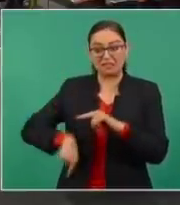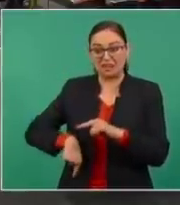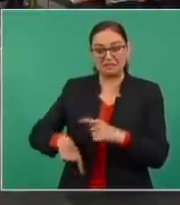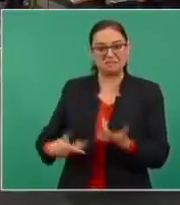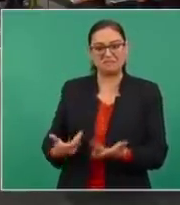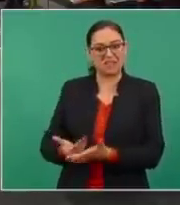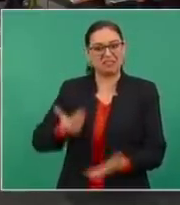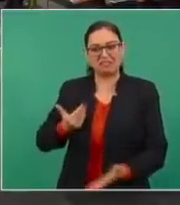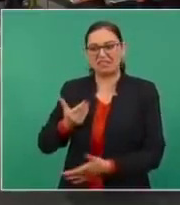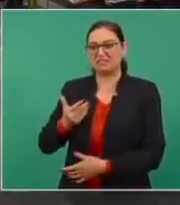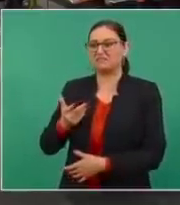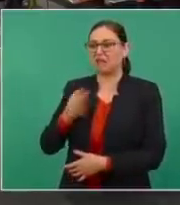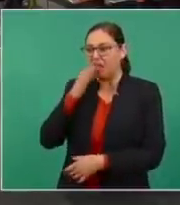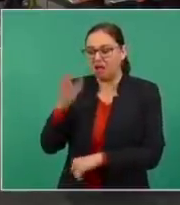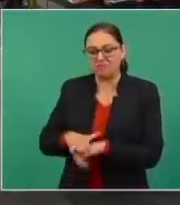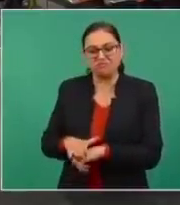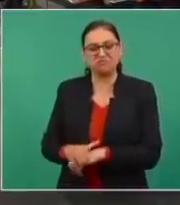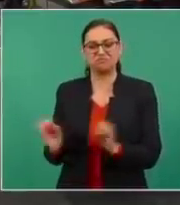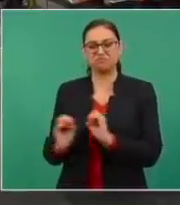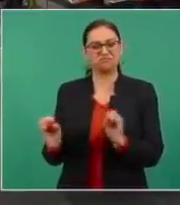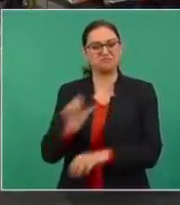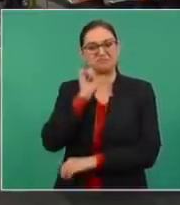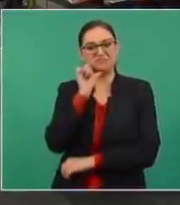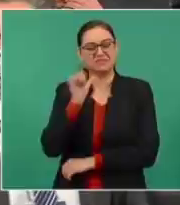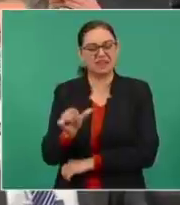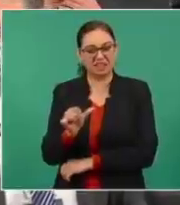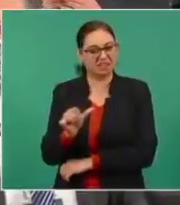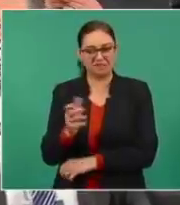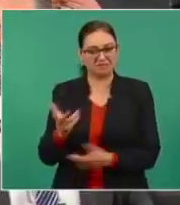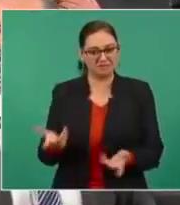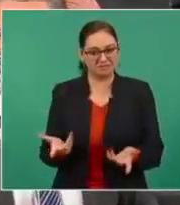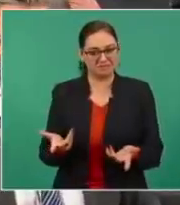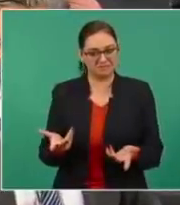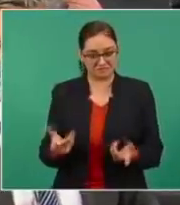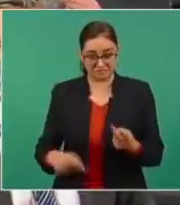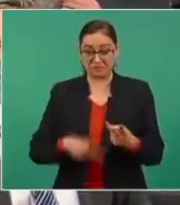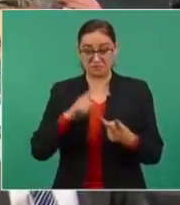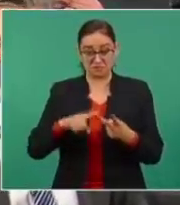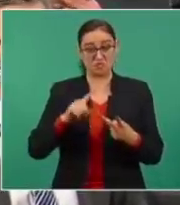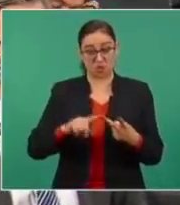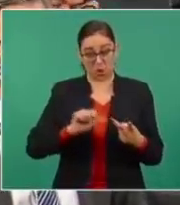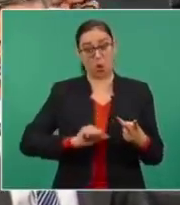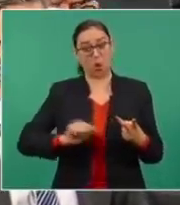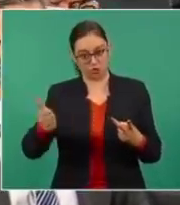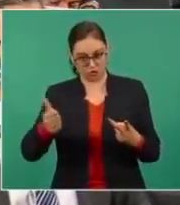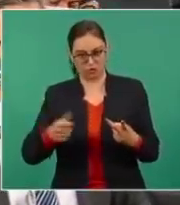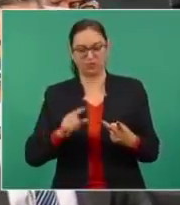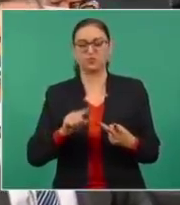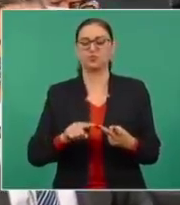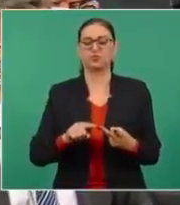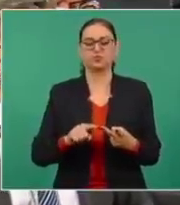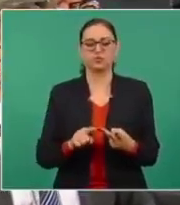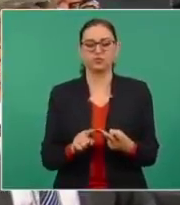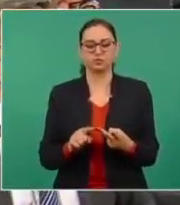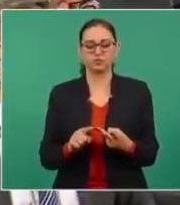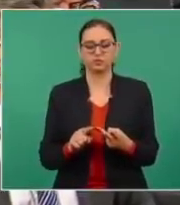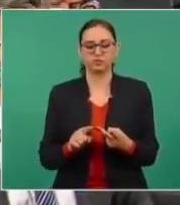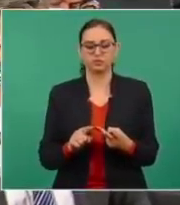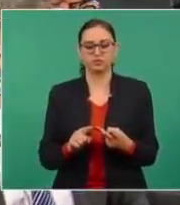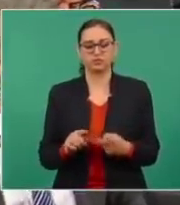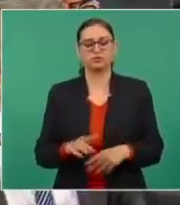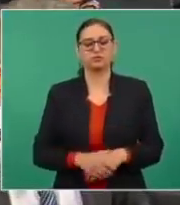consultó. Este es el otro mensaje que le mandan las pobladoras y los pobladores de San Pedro y San Pablo Ayutra.